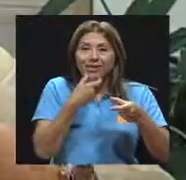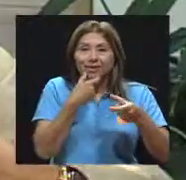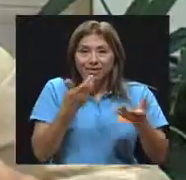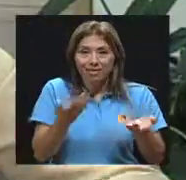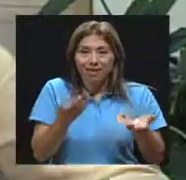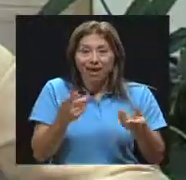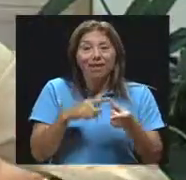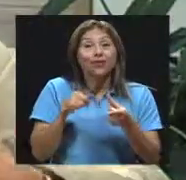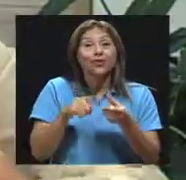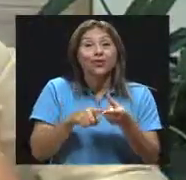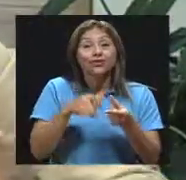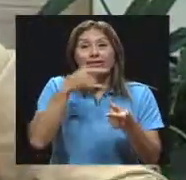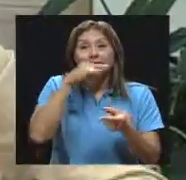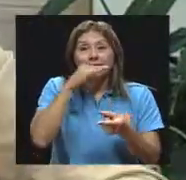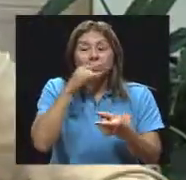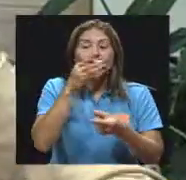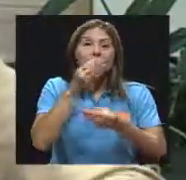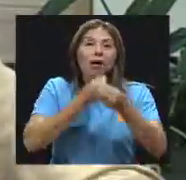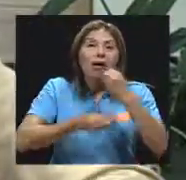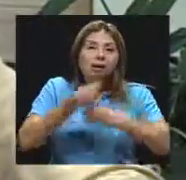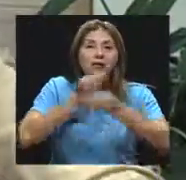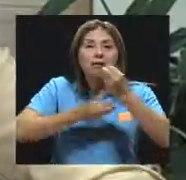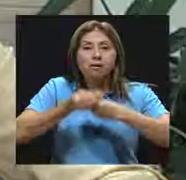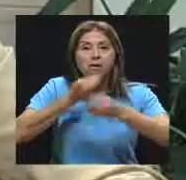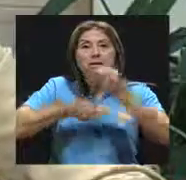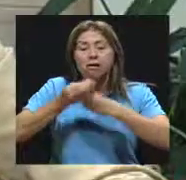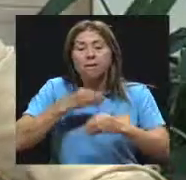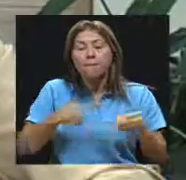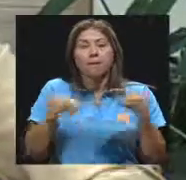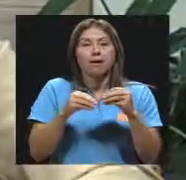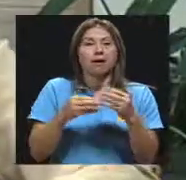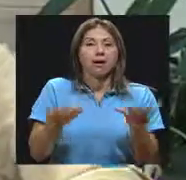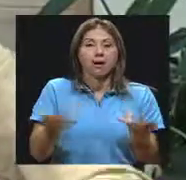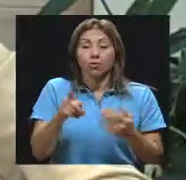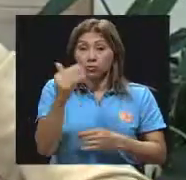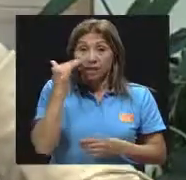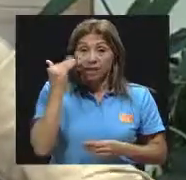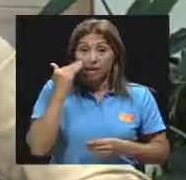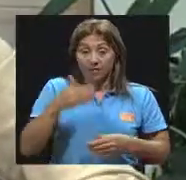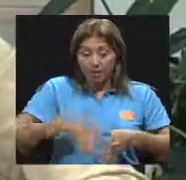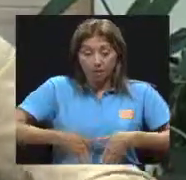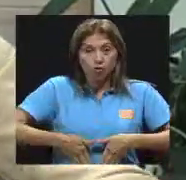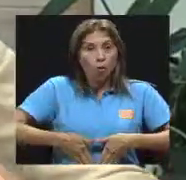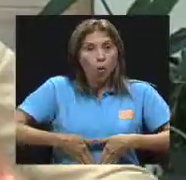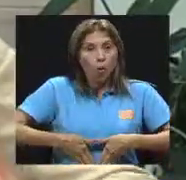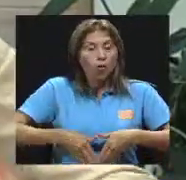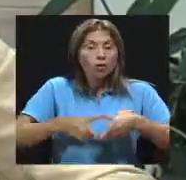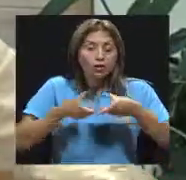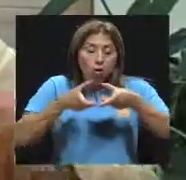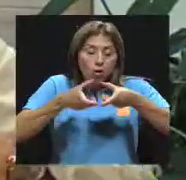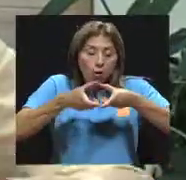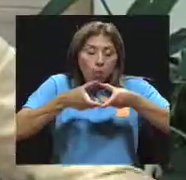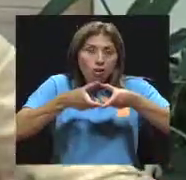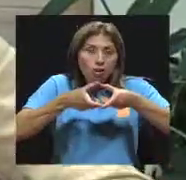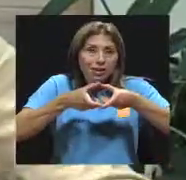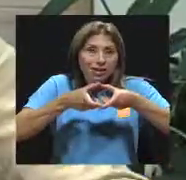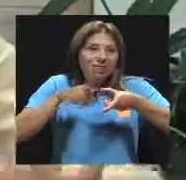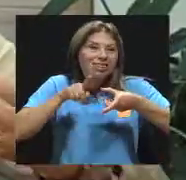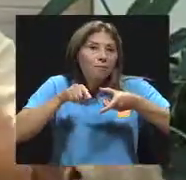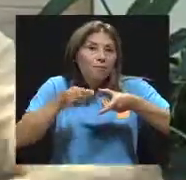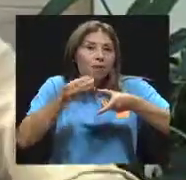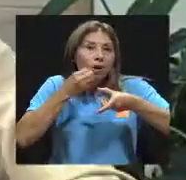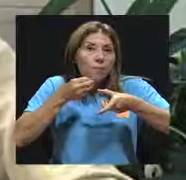haciendo que el niño se sobrealimente. Y ustedes saben que el estómago es una bolsita que se expande en función de